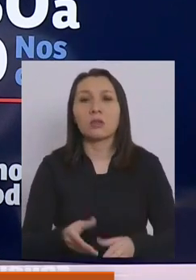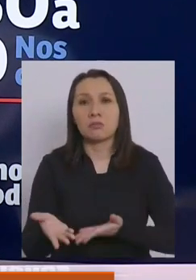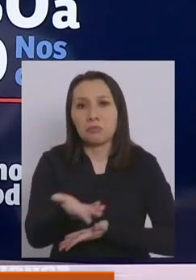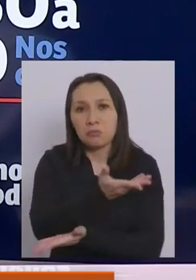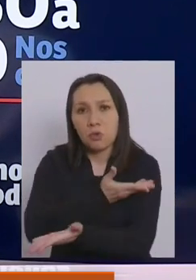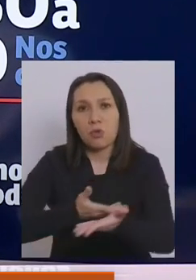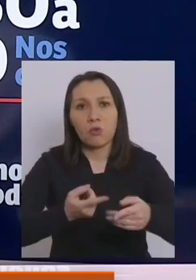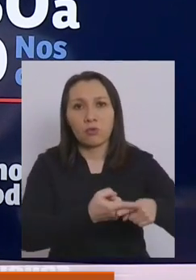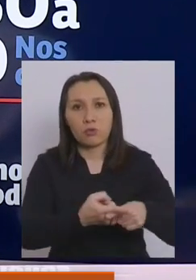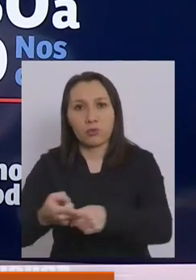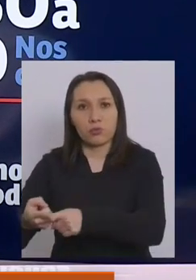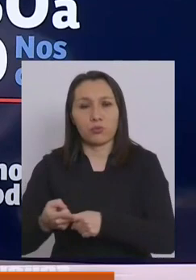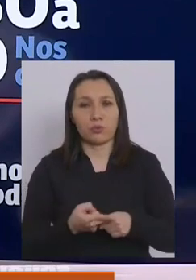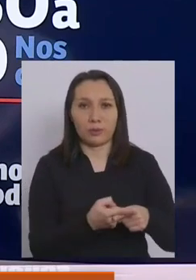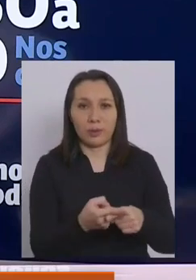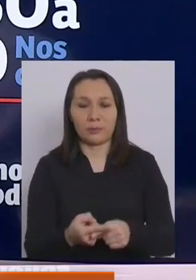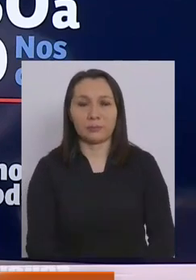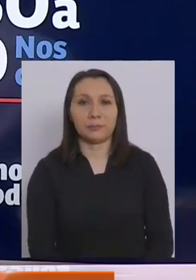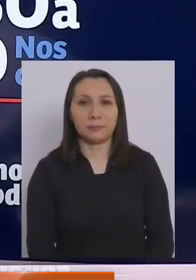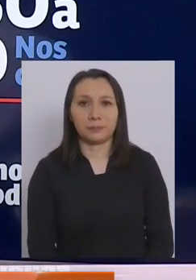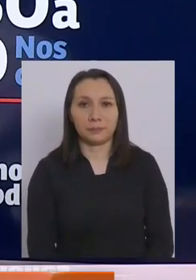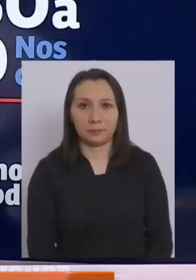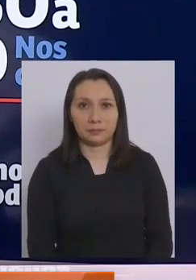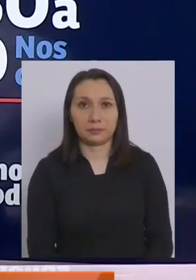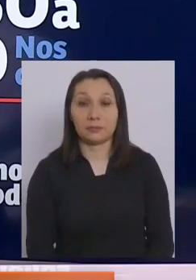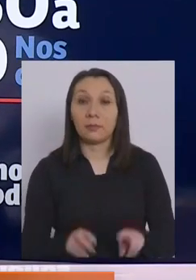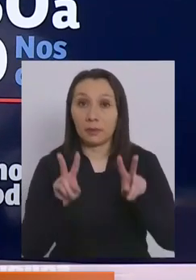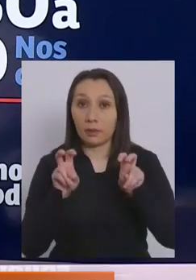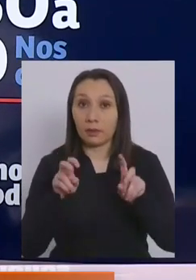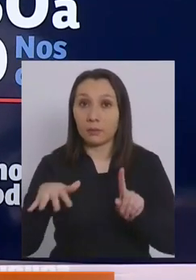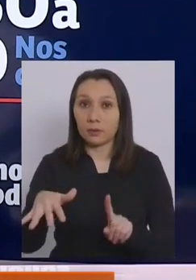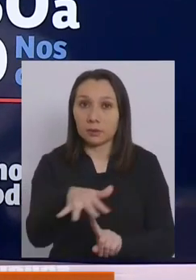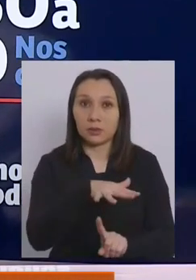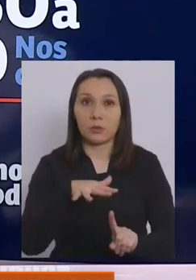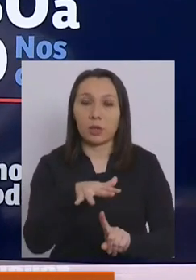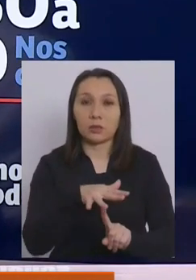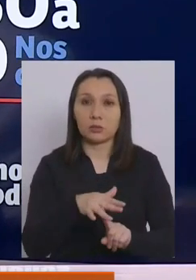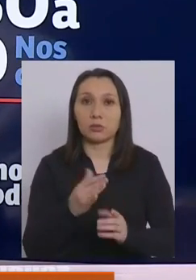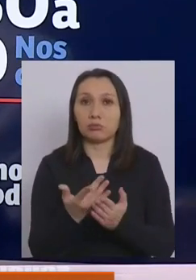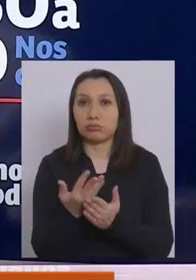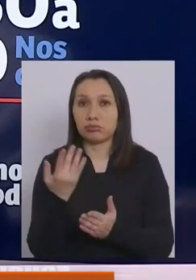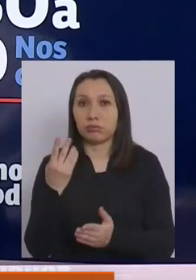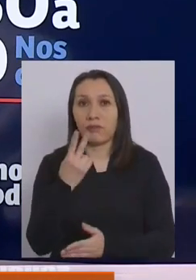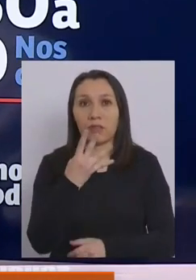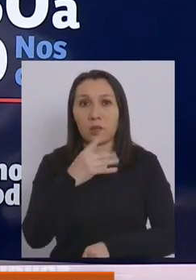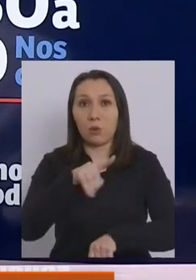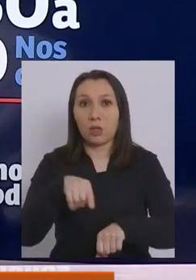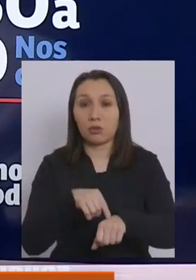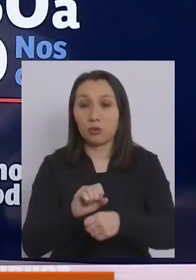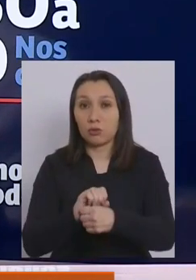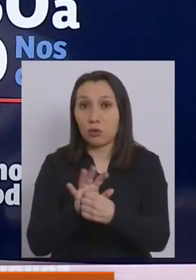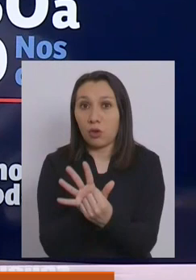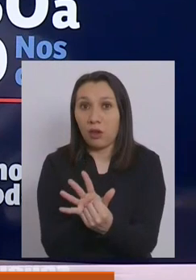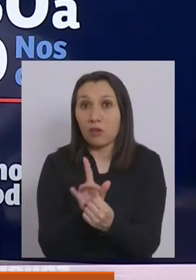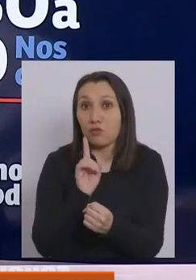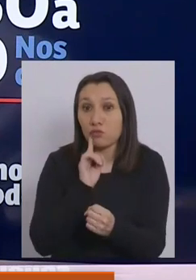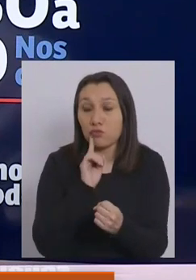convivencia social. En cuanto a la situación de las últimas 24 horas de coronavirus,